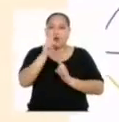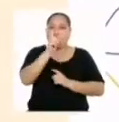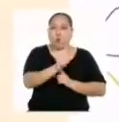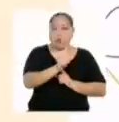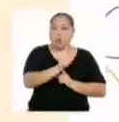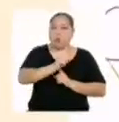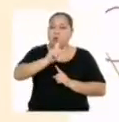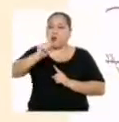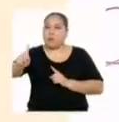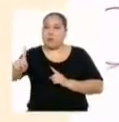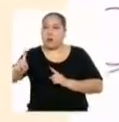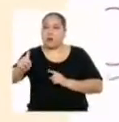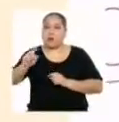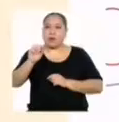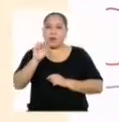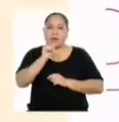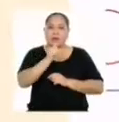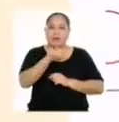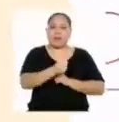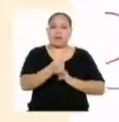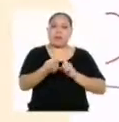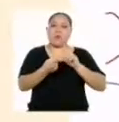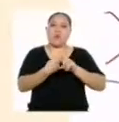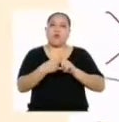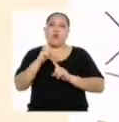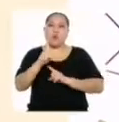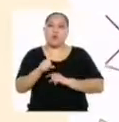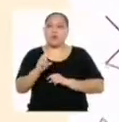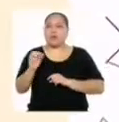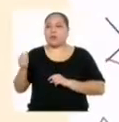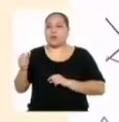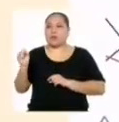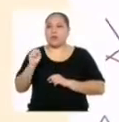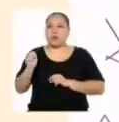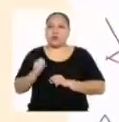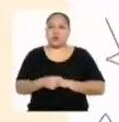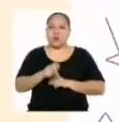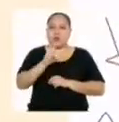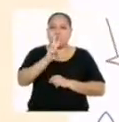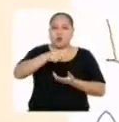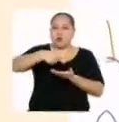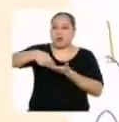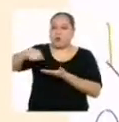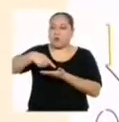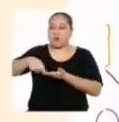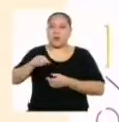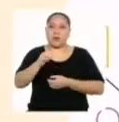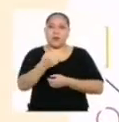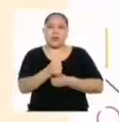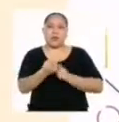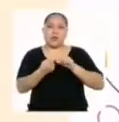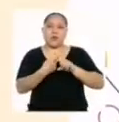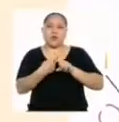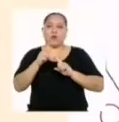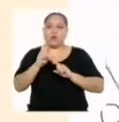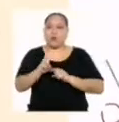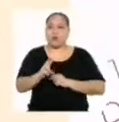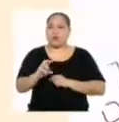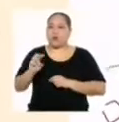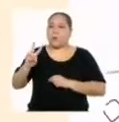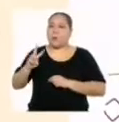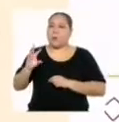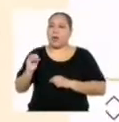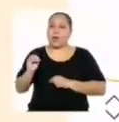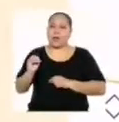envío, Sería diez por uno, Que es igual a diez soles. Por dos envíos, Sería diez por dos, Que es igual